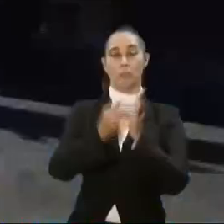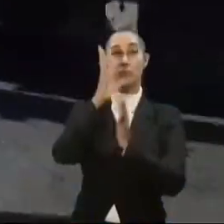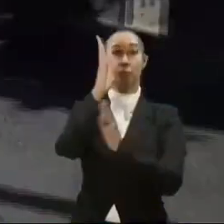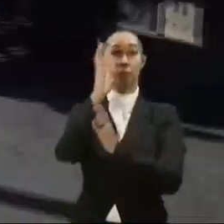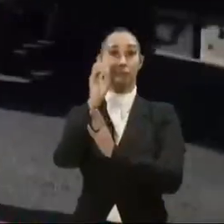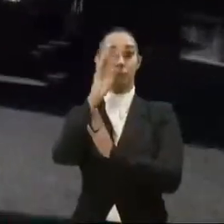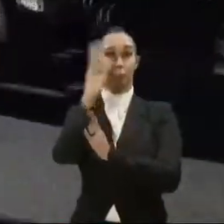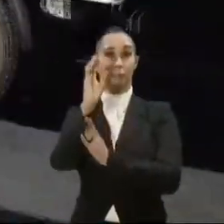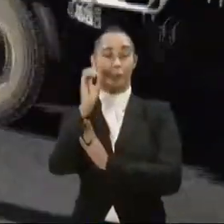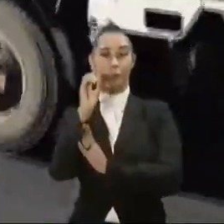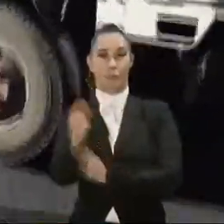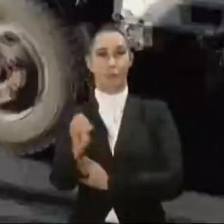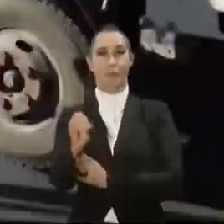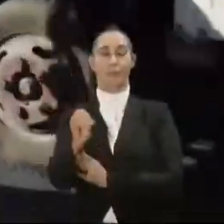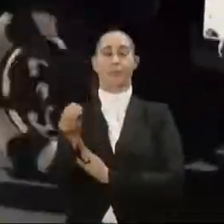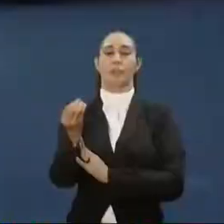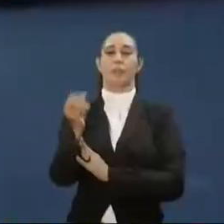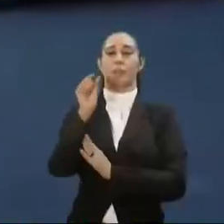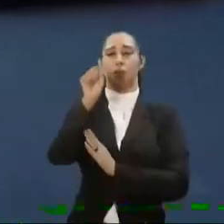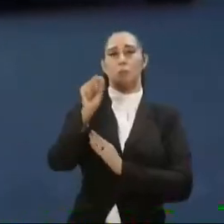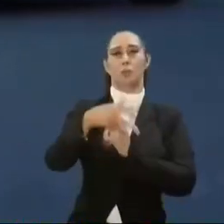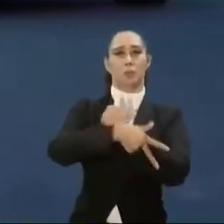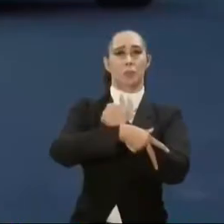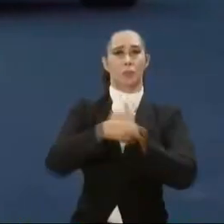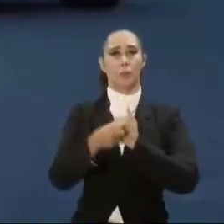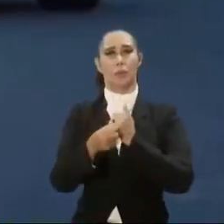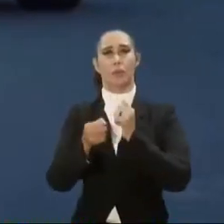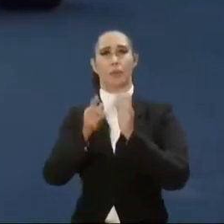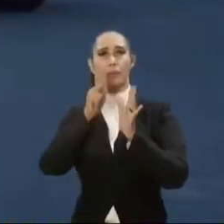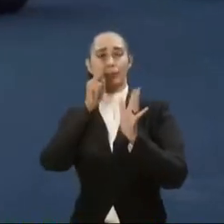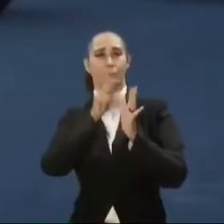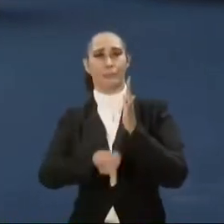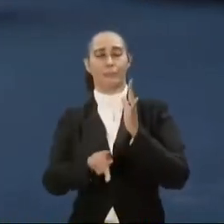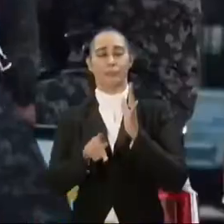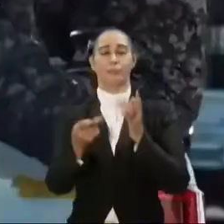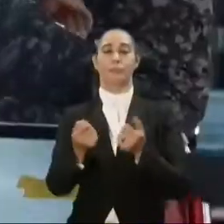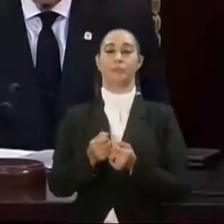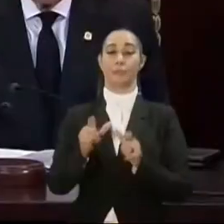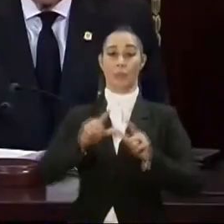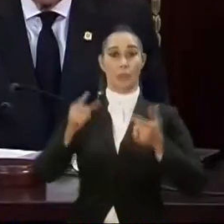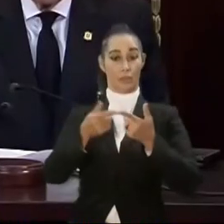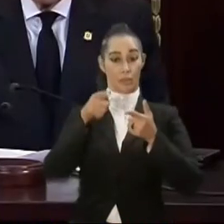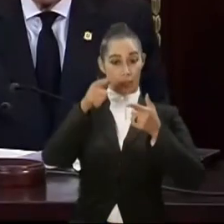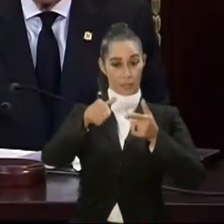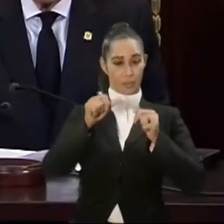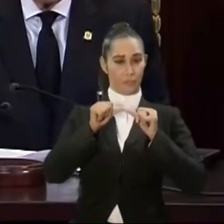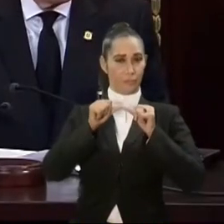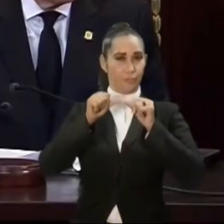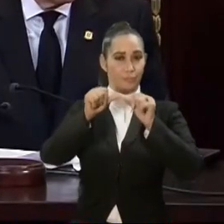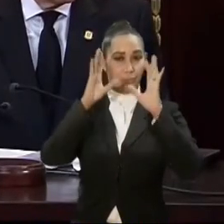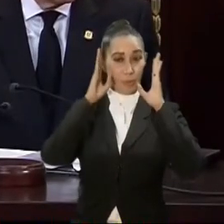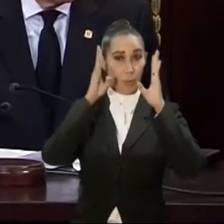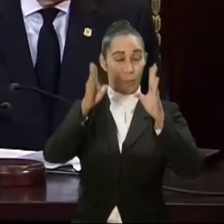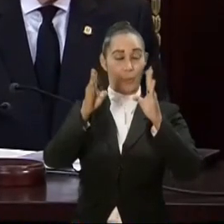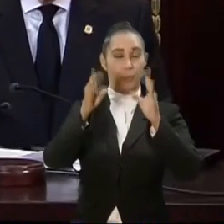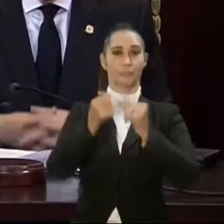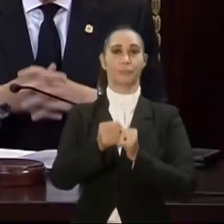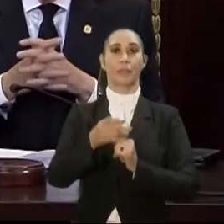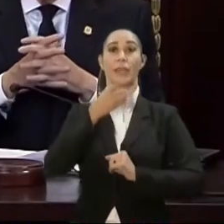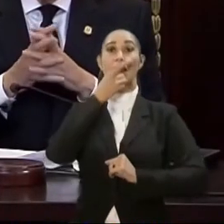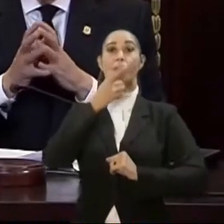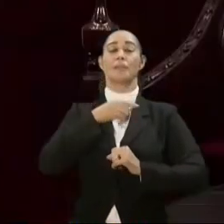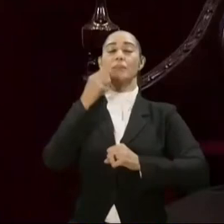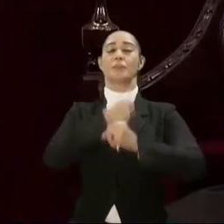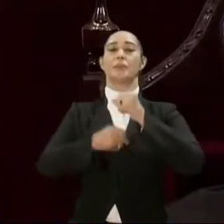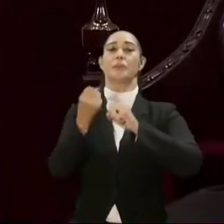60% en los índices de delitos en las zonas afectadas. Ese es el camino a seguir. Para diciembre